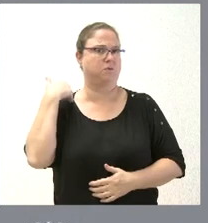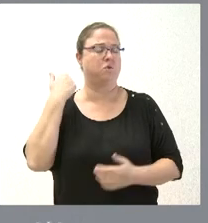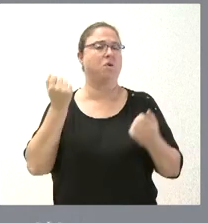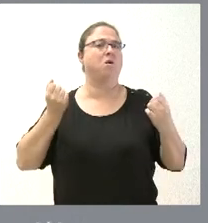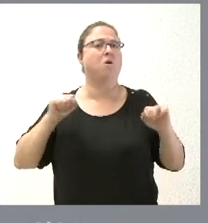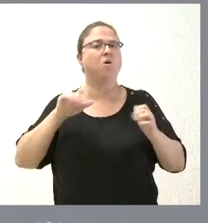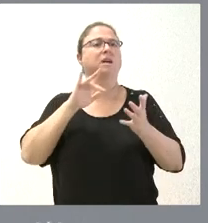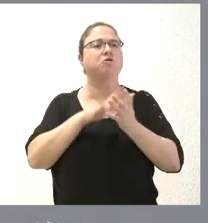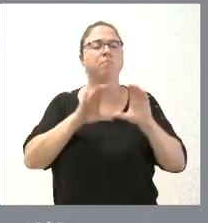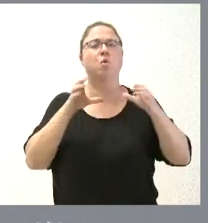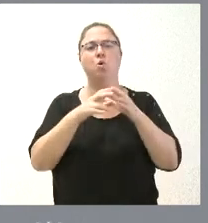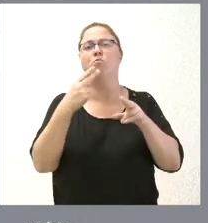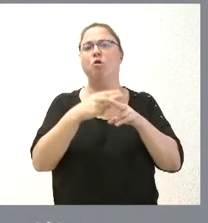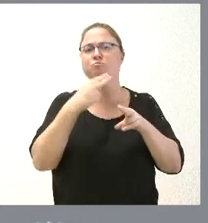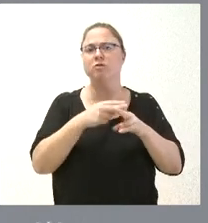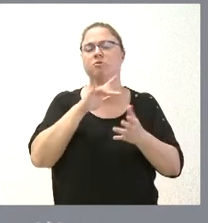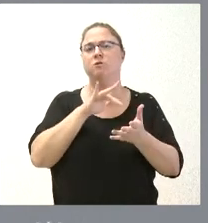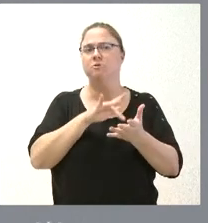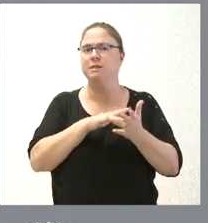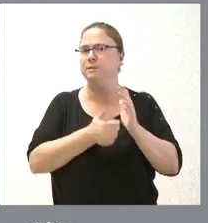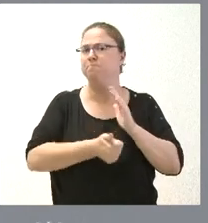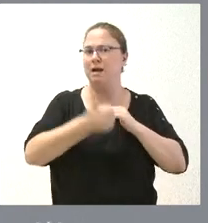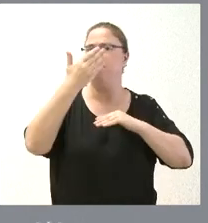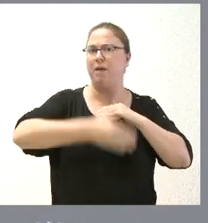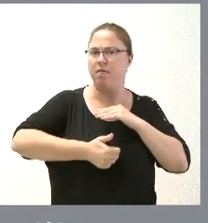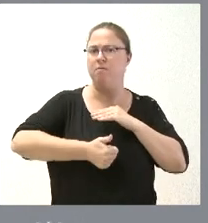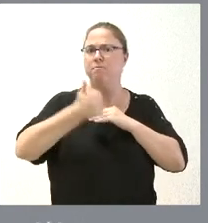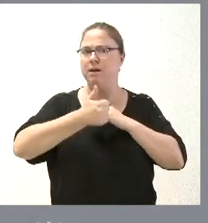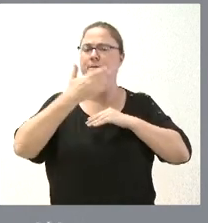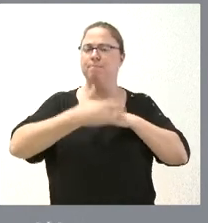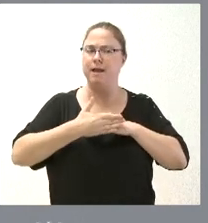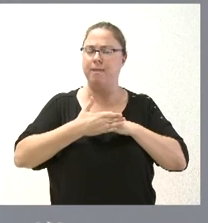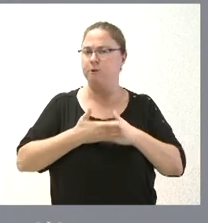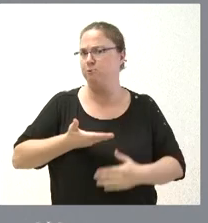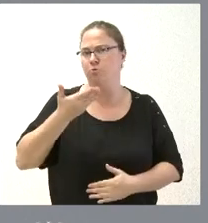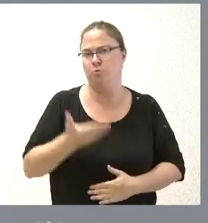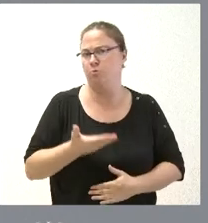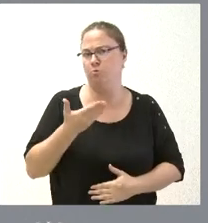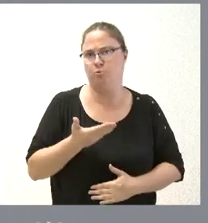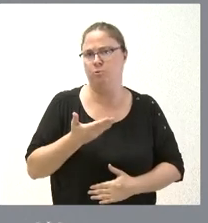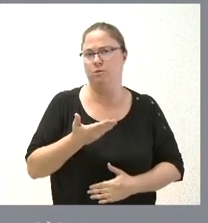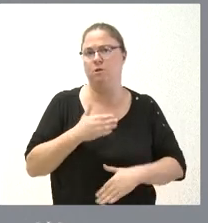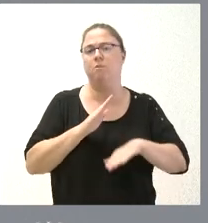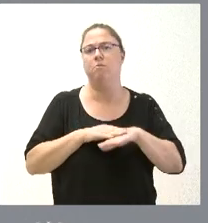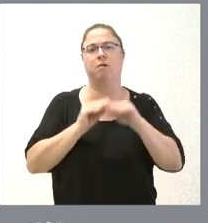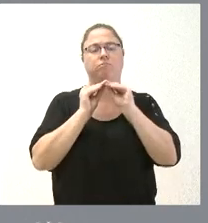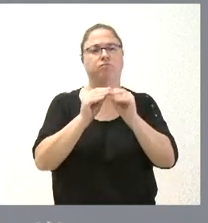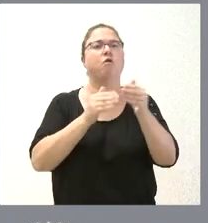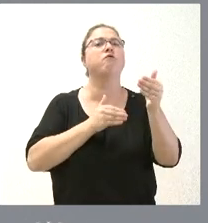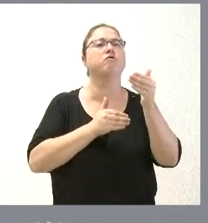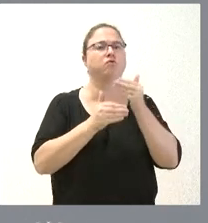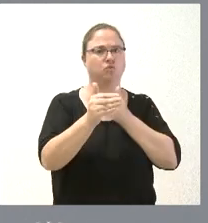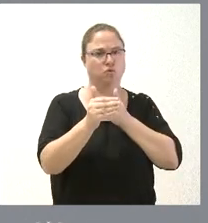partidos que se oponían a ampliar este plazo que era un plazo imprescindible para el futuro